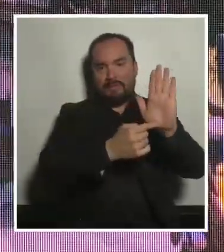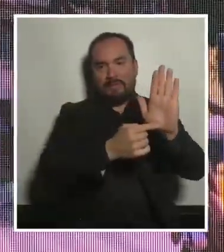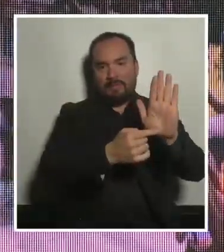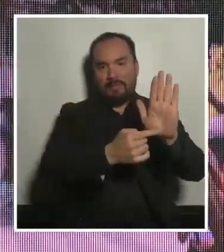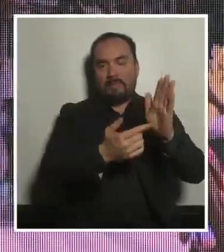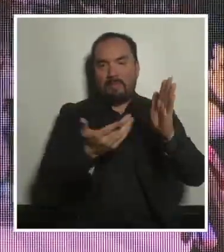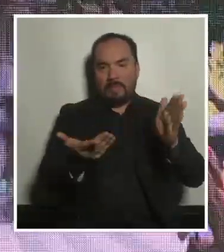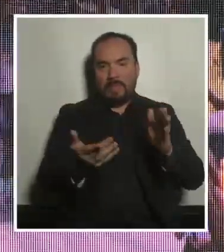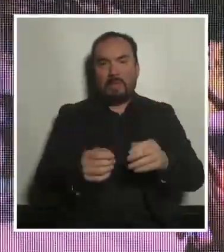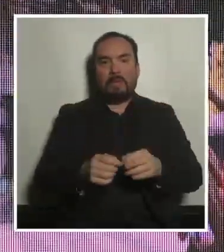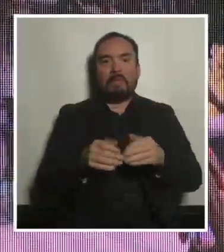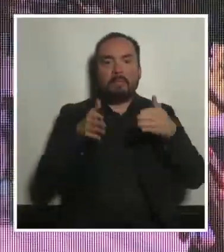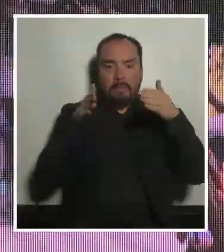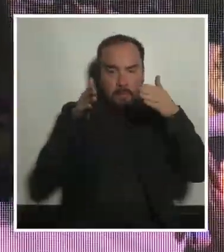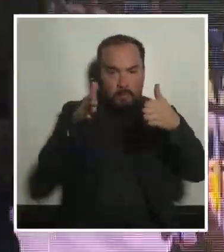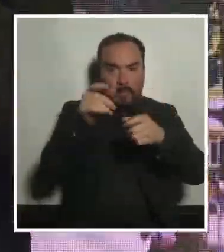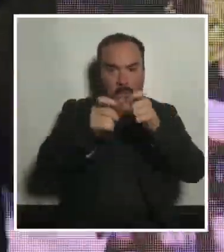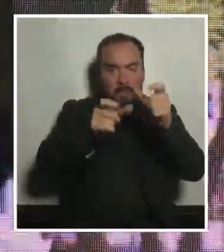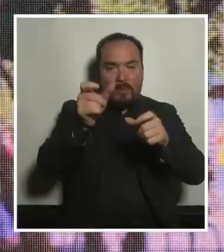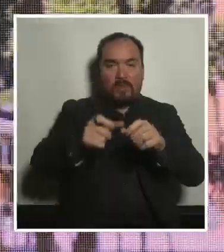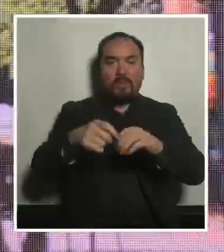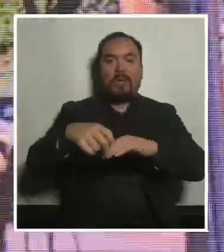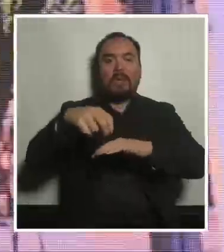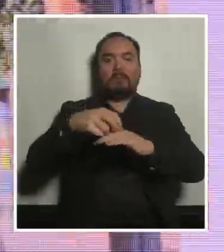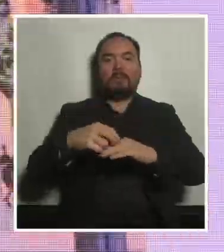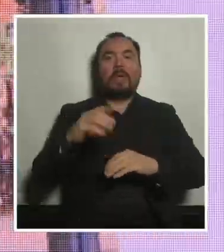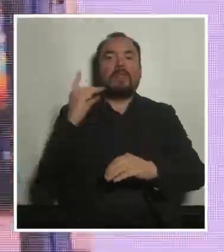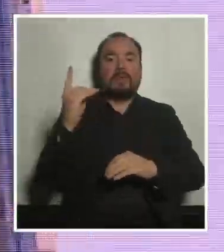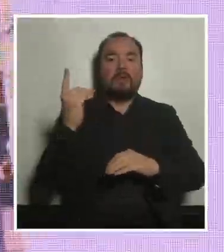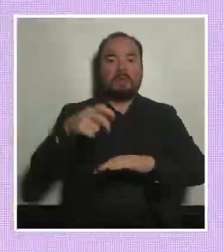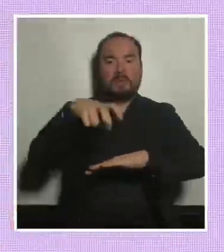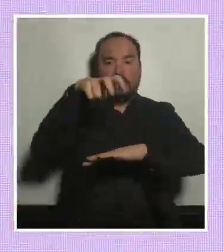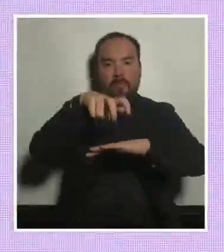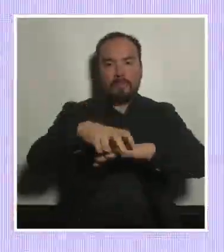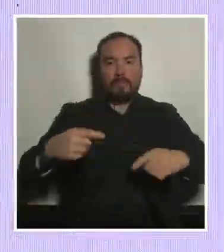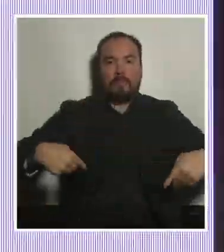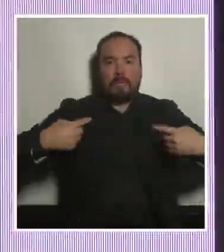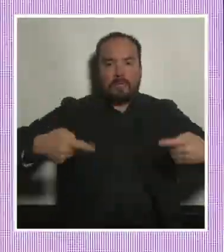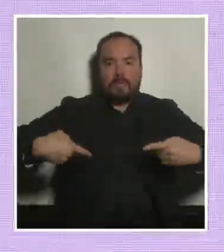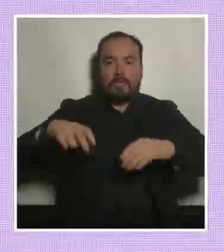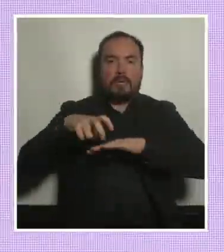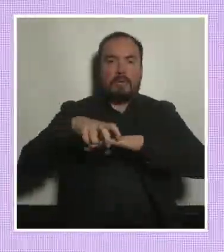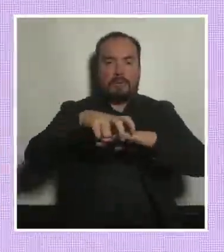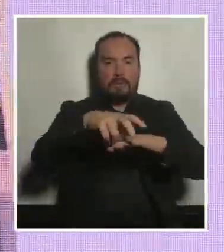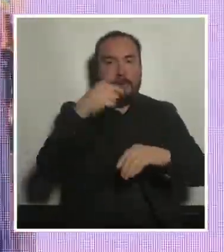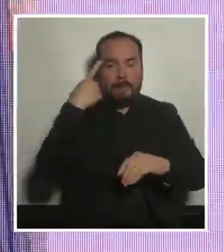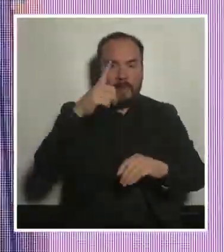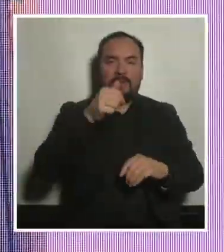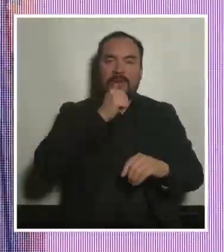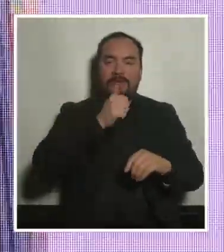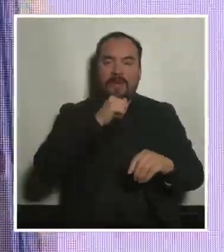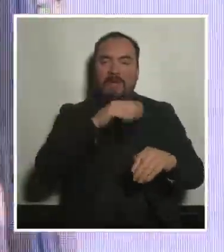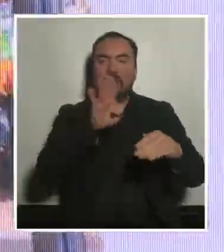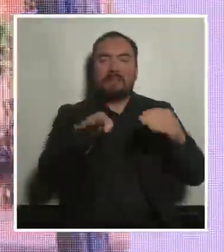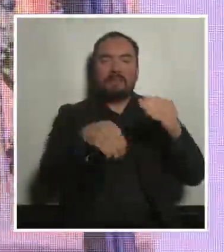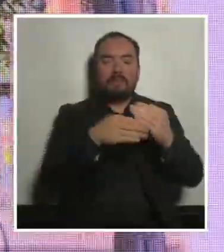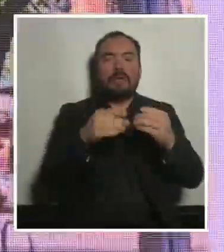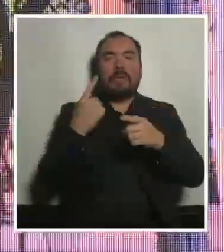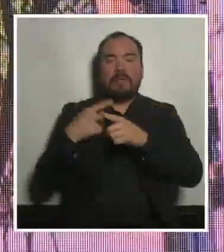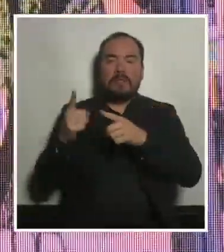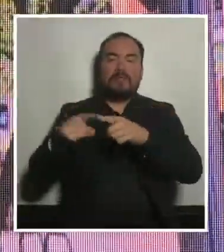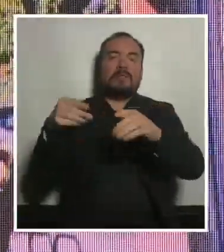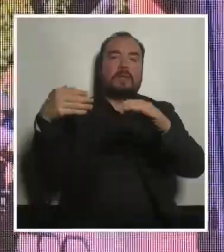ejemplo a las personas que van en silla de ruedas pero que no tienen tan en cuenta o no están tan incorporados otro tipo de